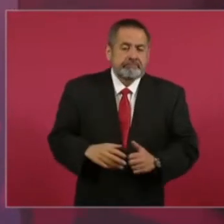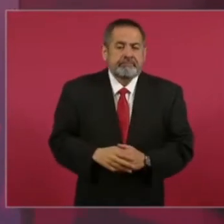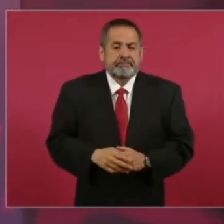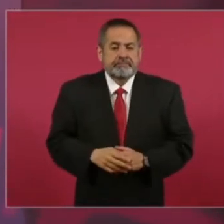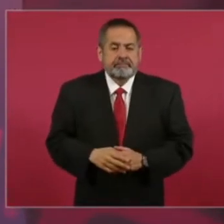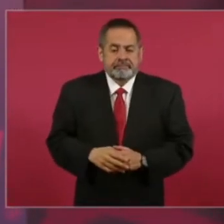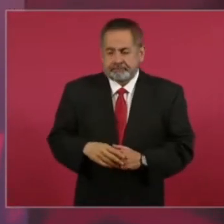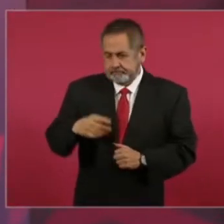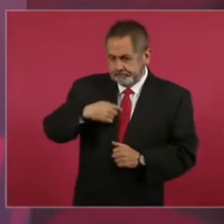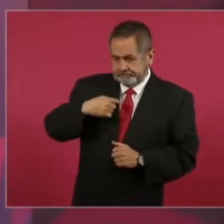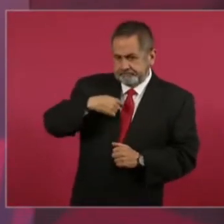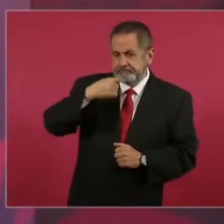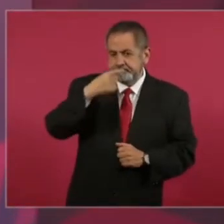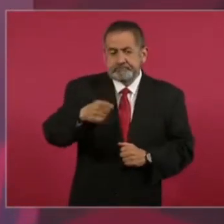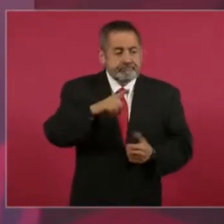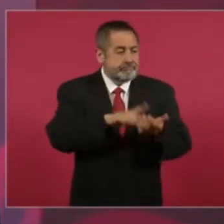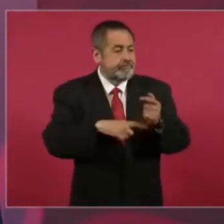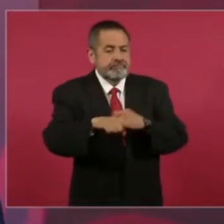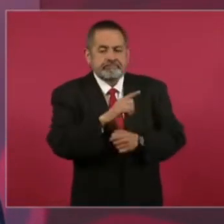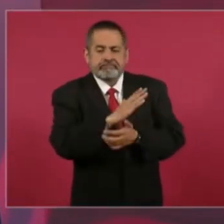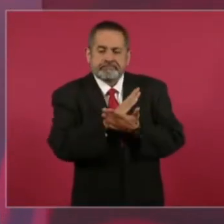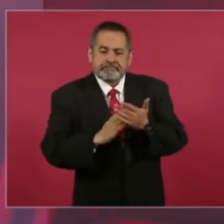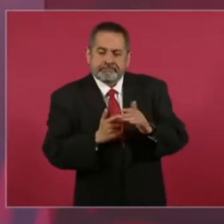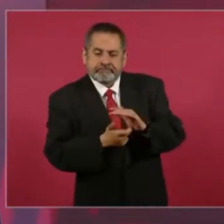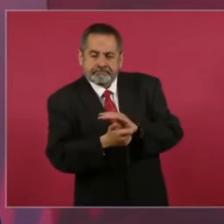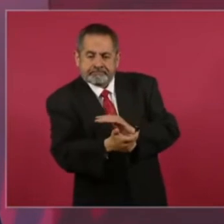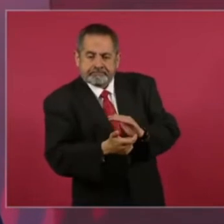de que entregaban moches a los diputados